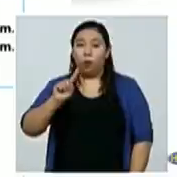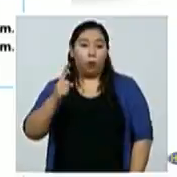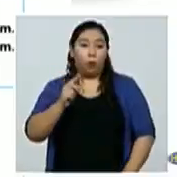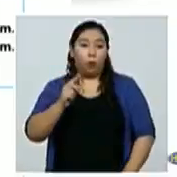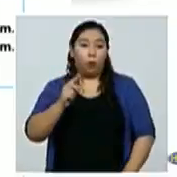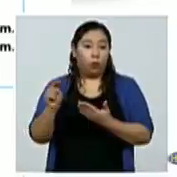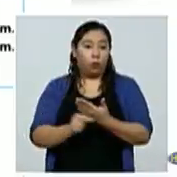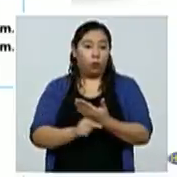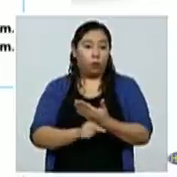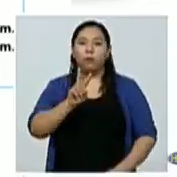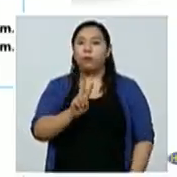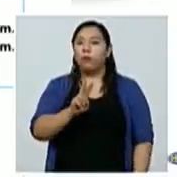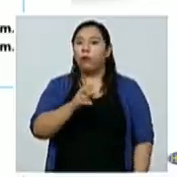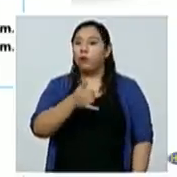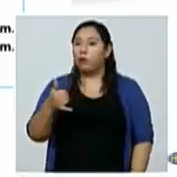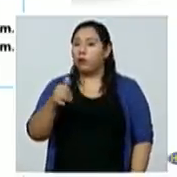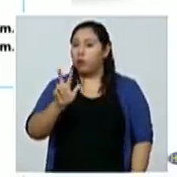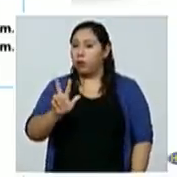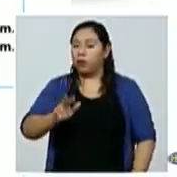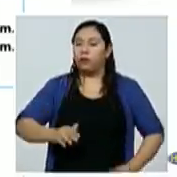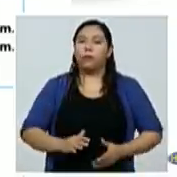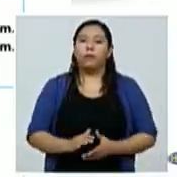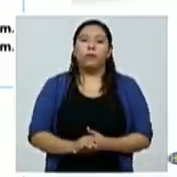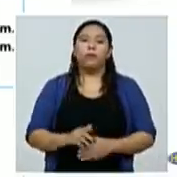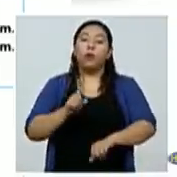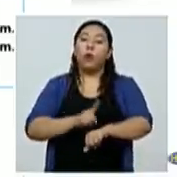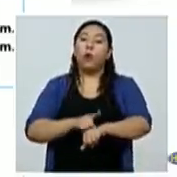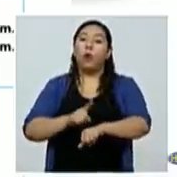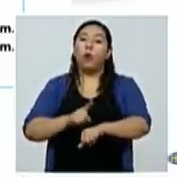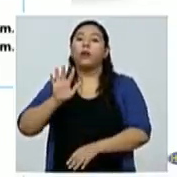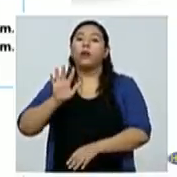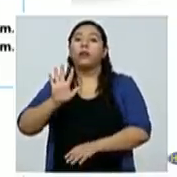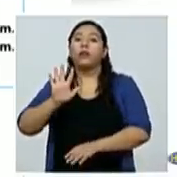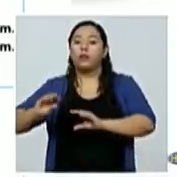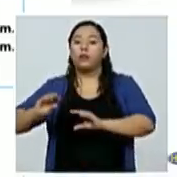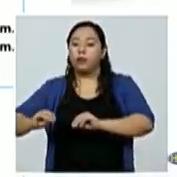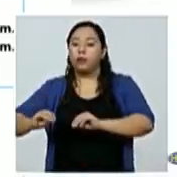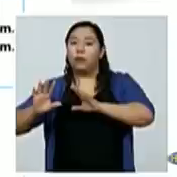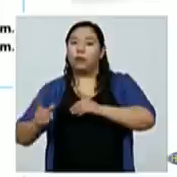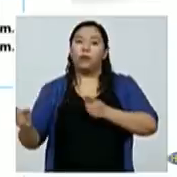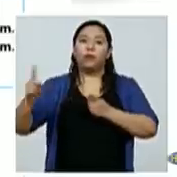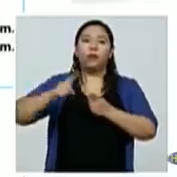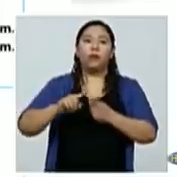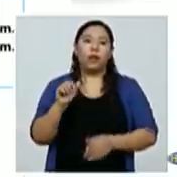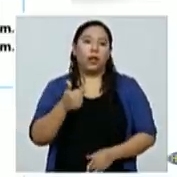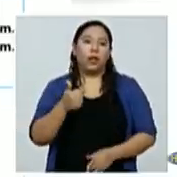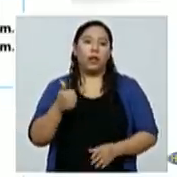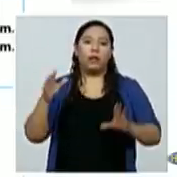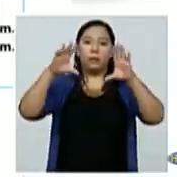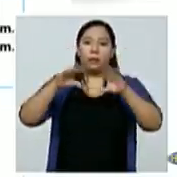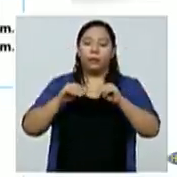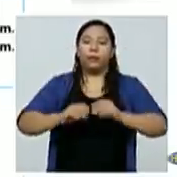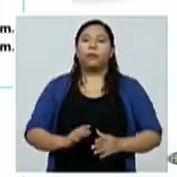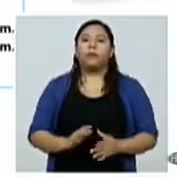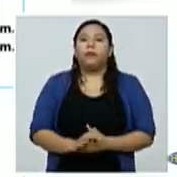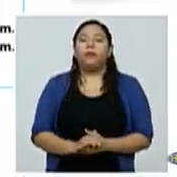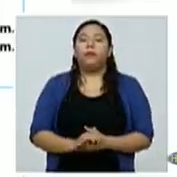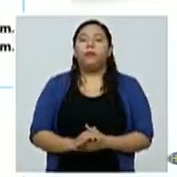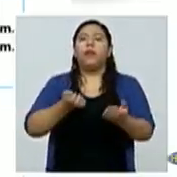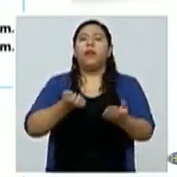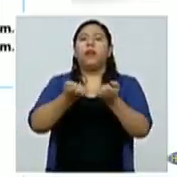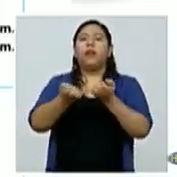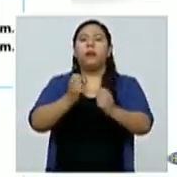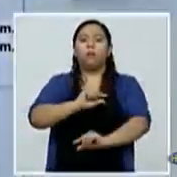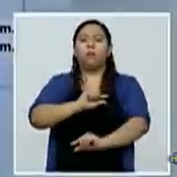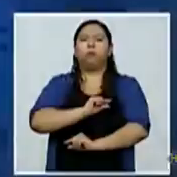noviembre, el 2 y el 3. Los horarios, de 5 de la mañana a 10 de la noche. Las empresas